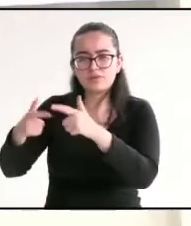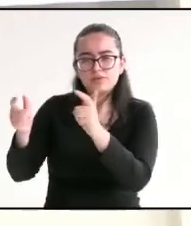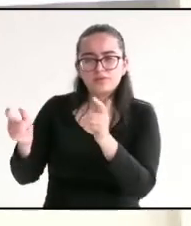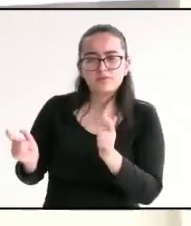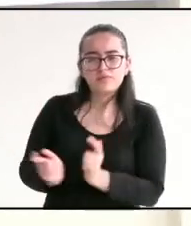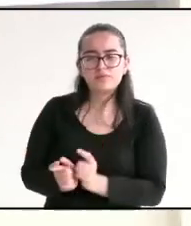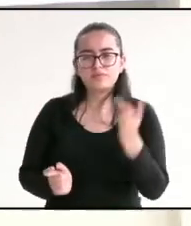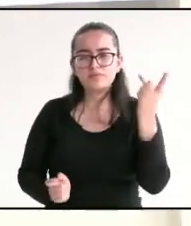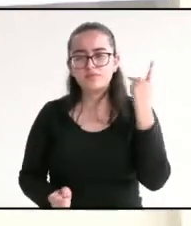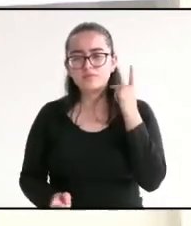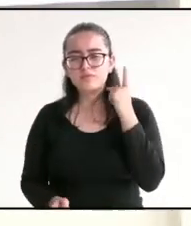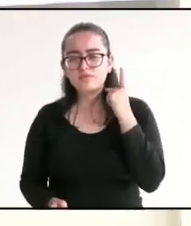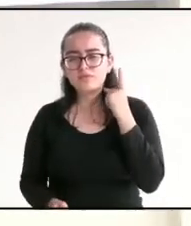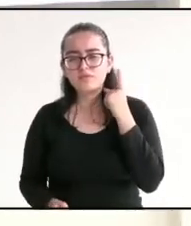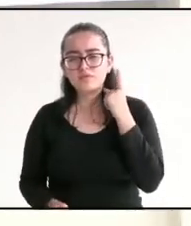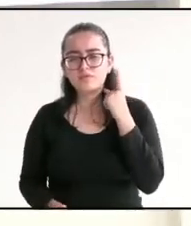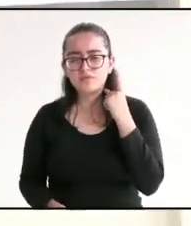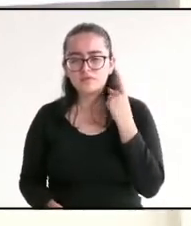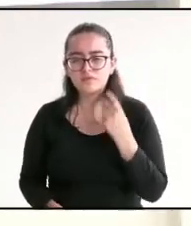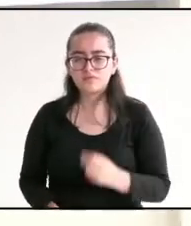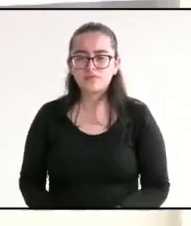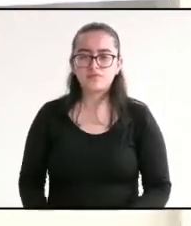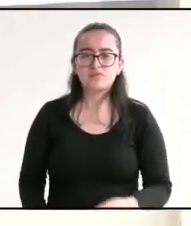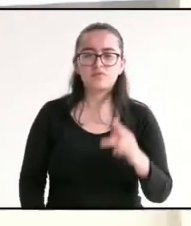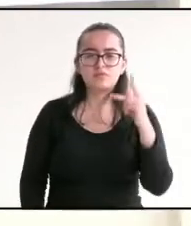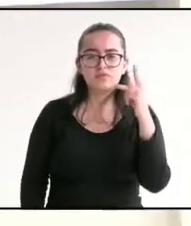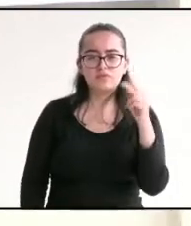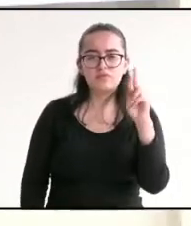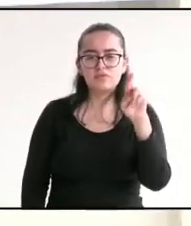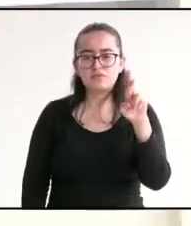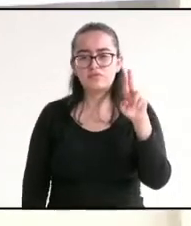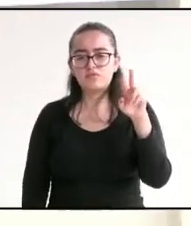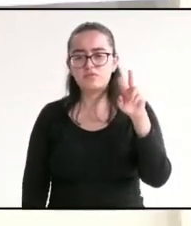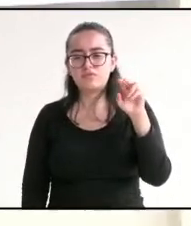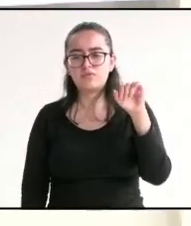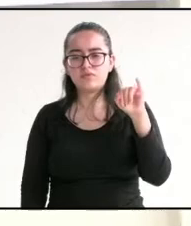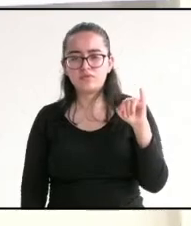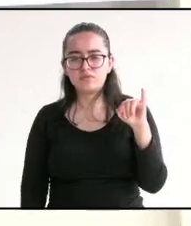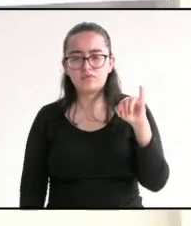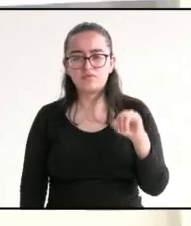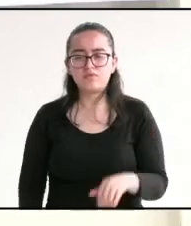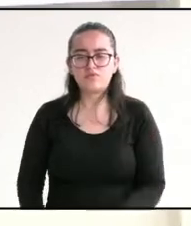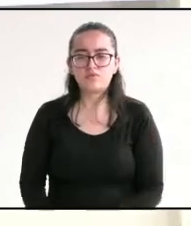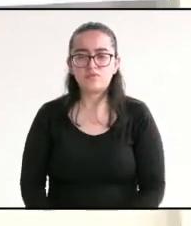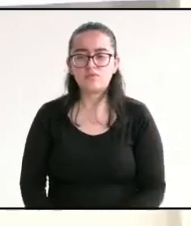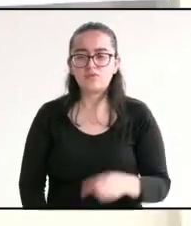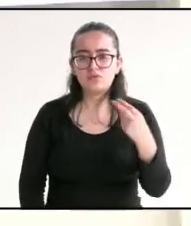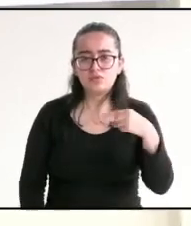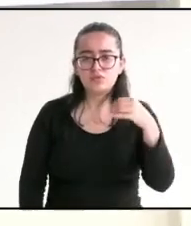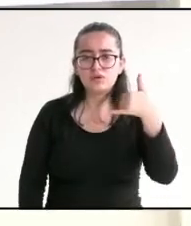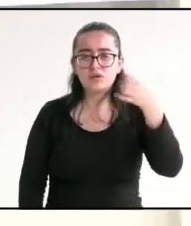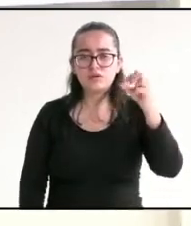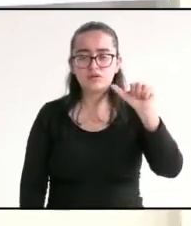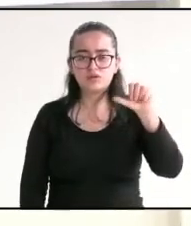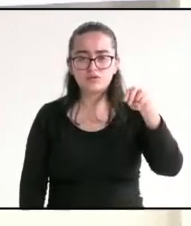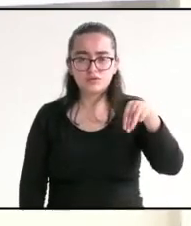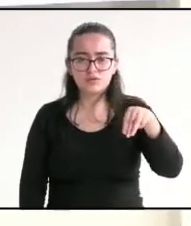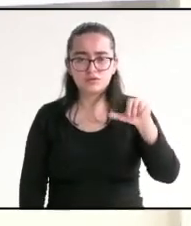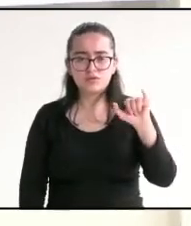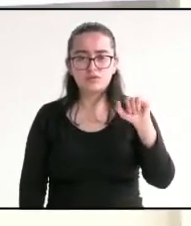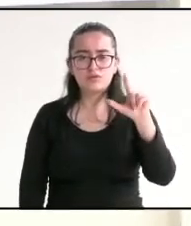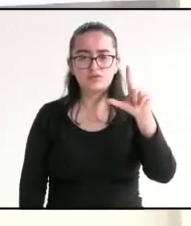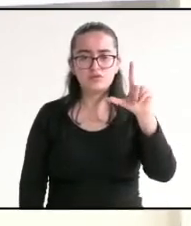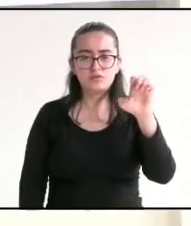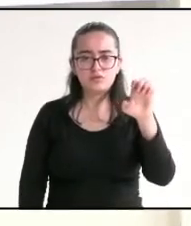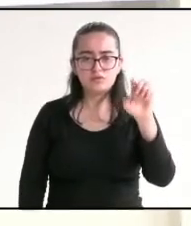candidata del Partido Revolucionario Institucional, Yamilet Fernández. Tiene hasta un minuto 30 para participar.